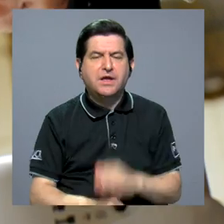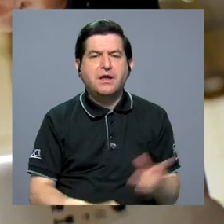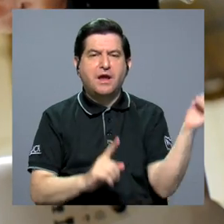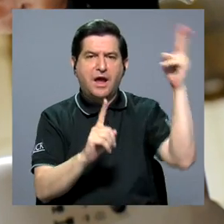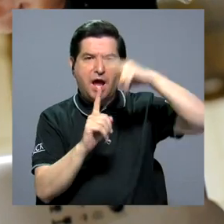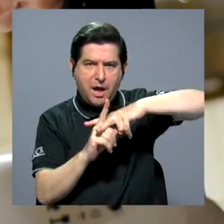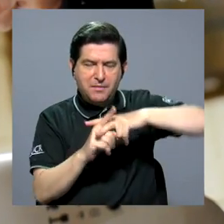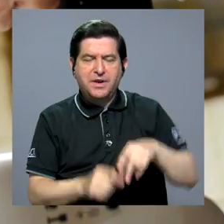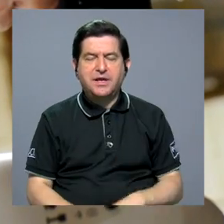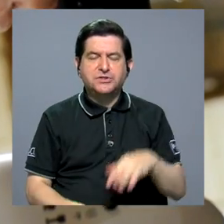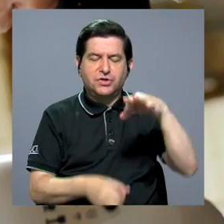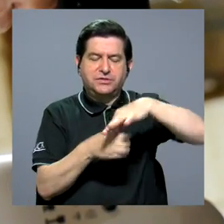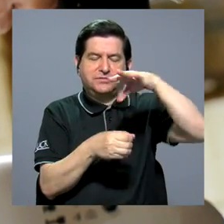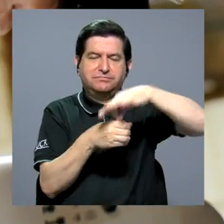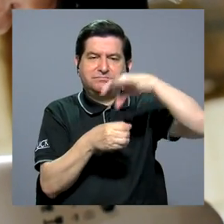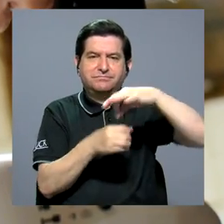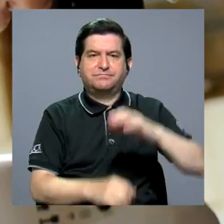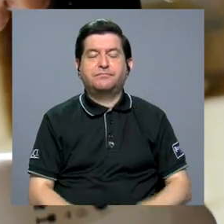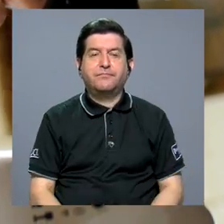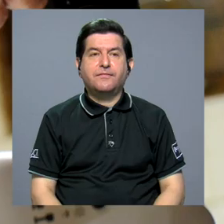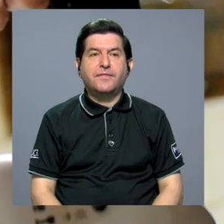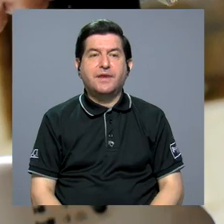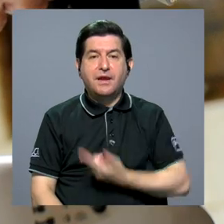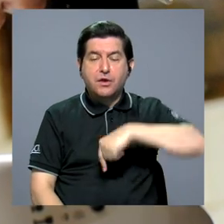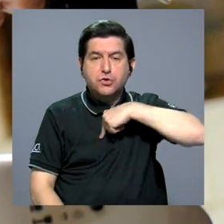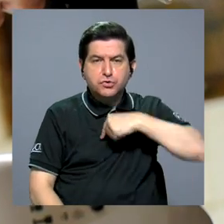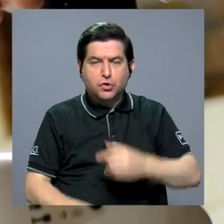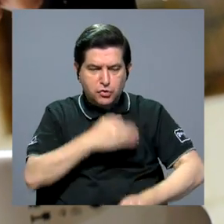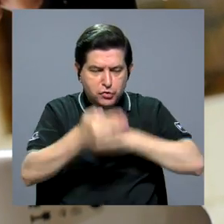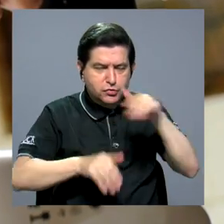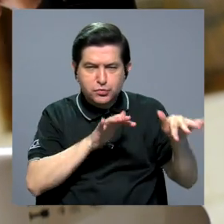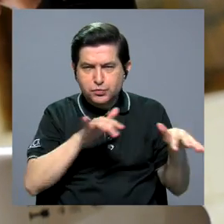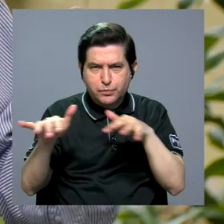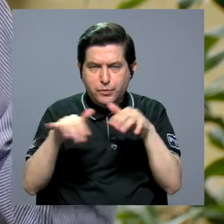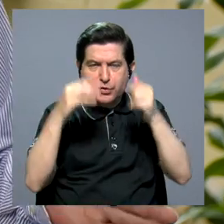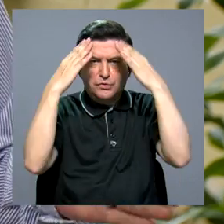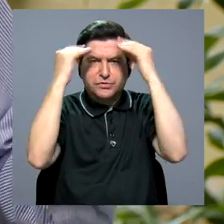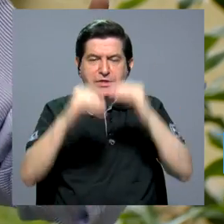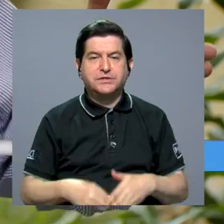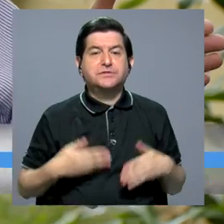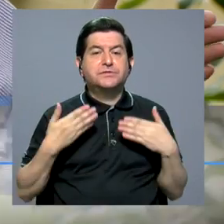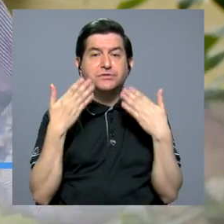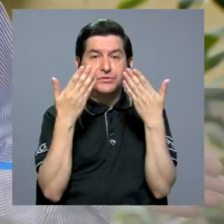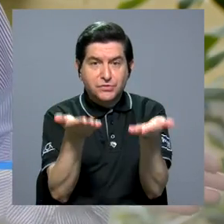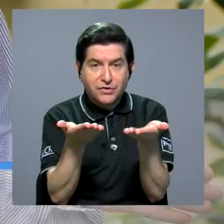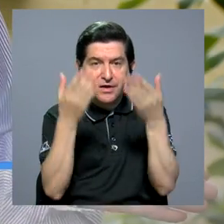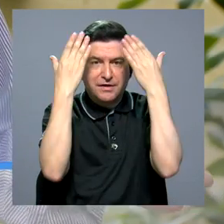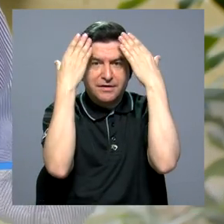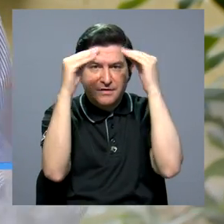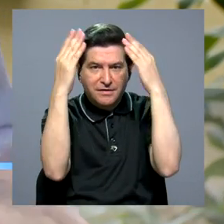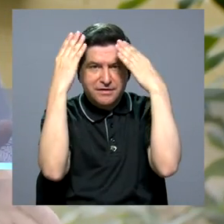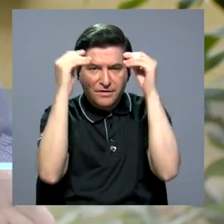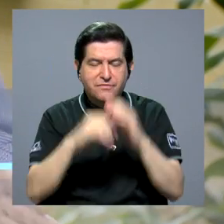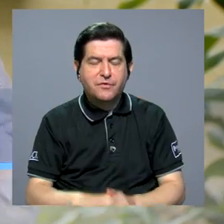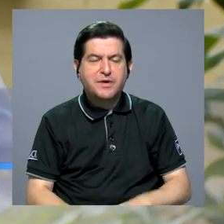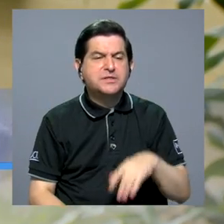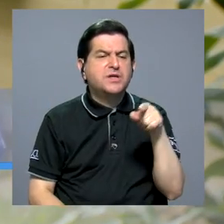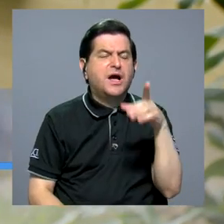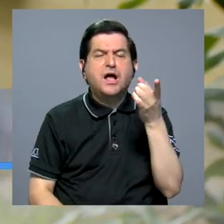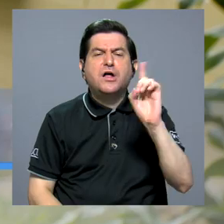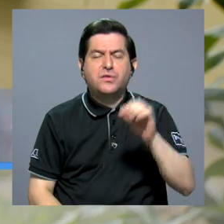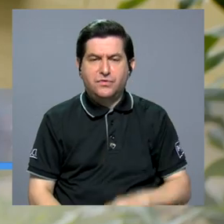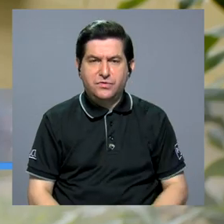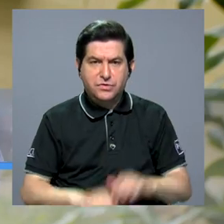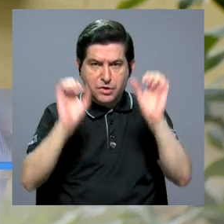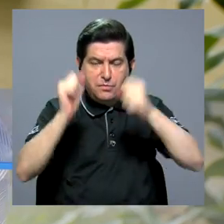aplicaciones en la agricultura. Cuando digitalizamos la información, estamos proporcionando datos de su ubicación y si